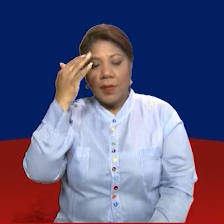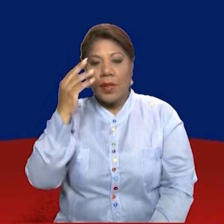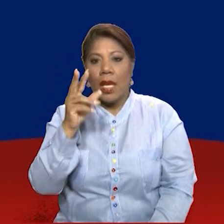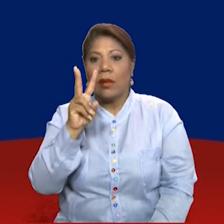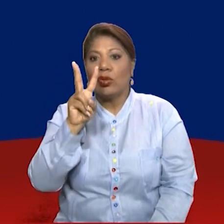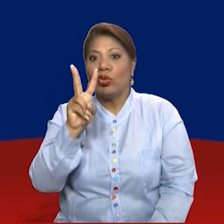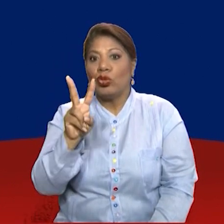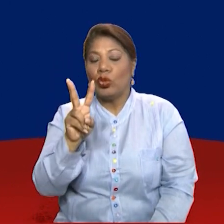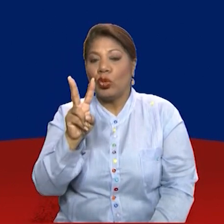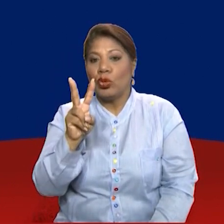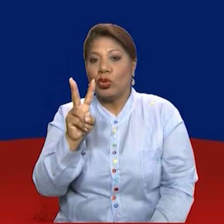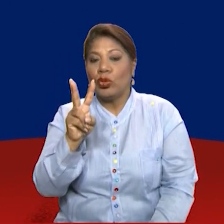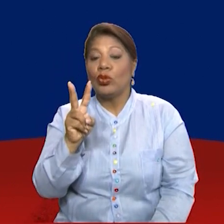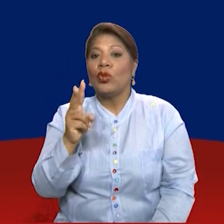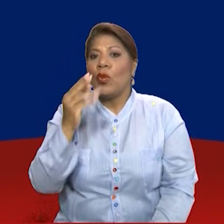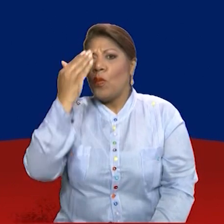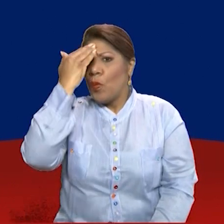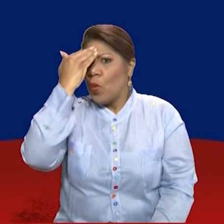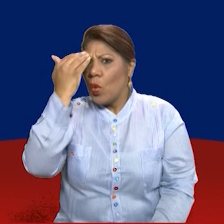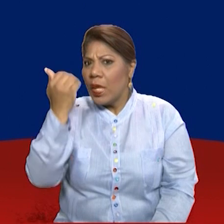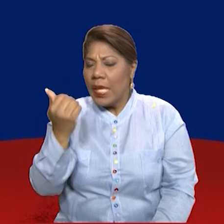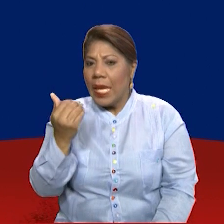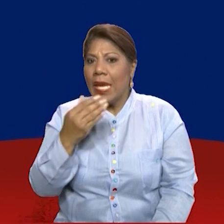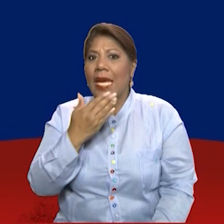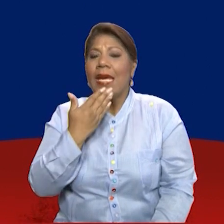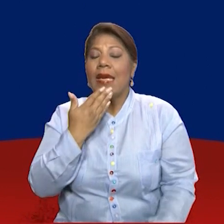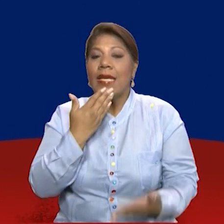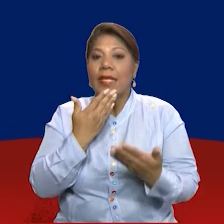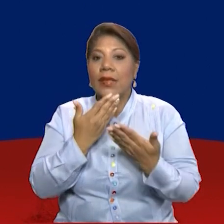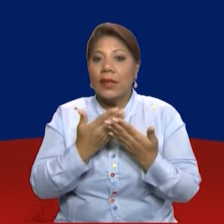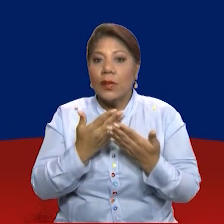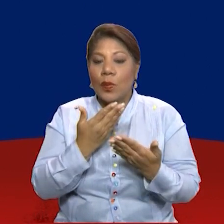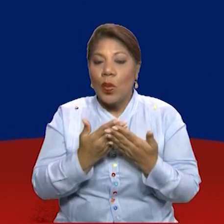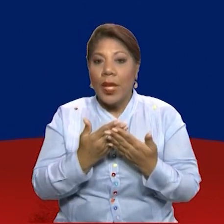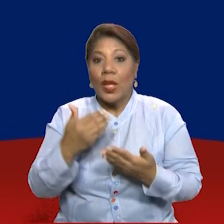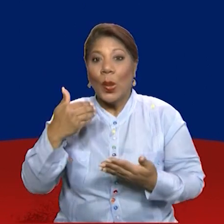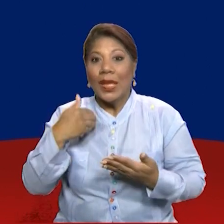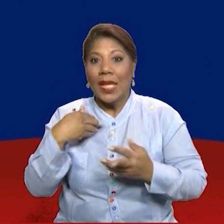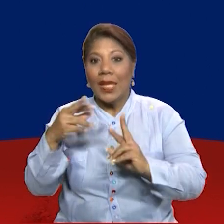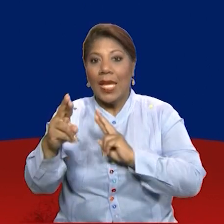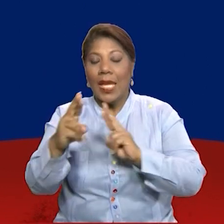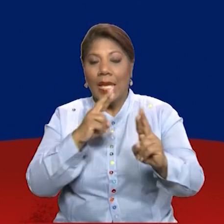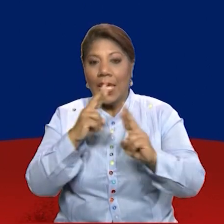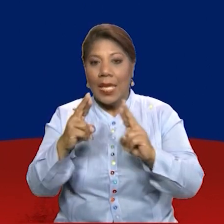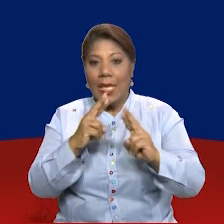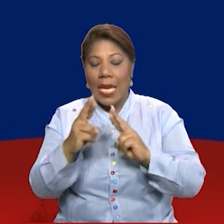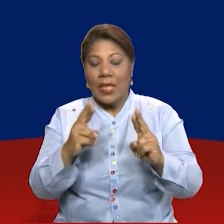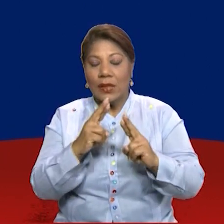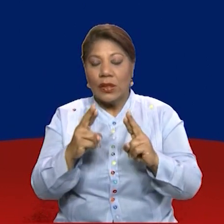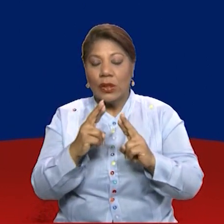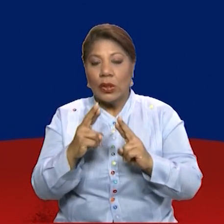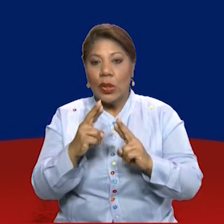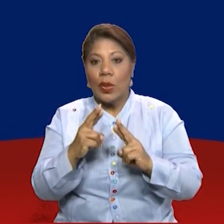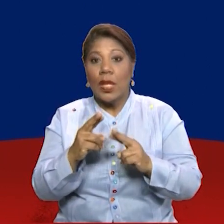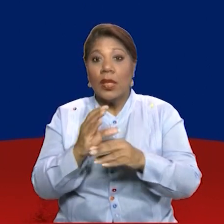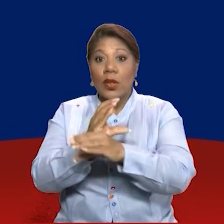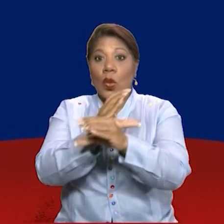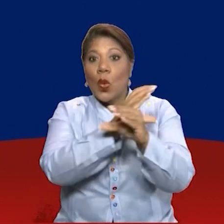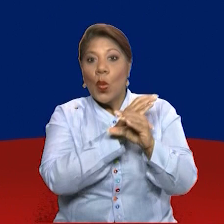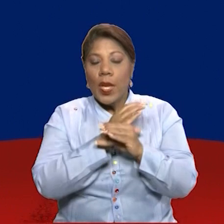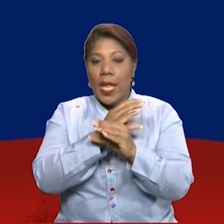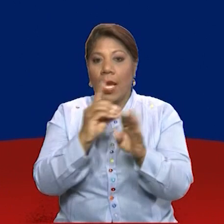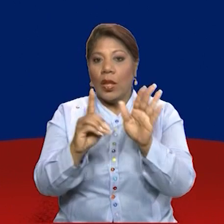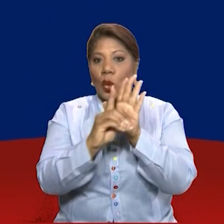beneficios que encuentras para el pueblo panameño de la relación de instituciones locales que velan por los derechos